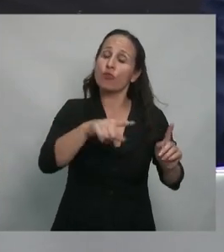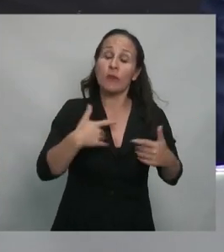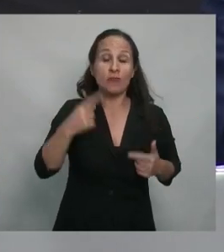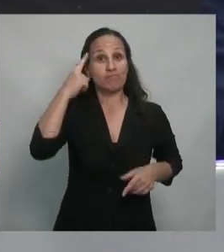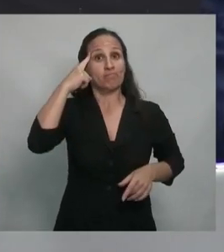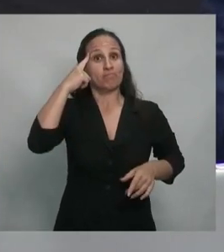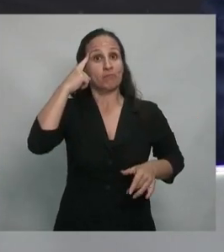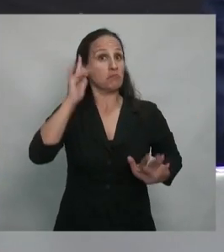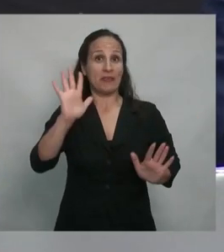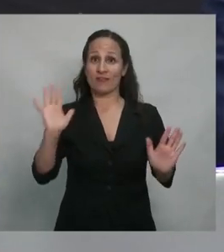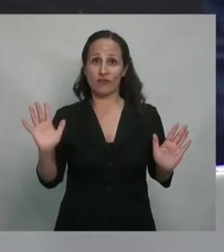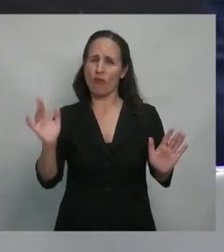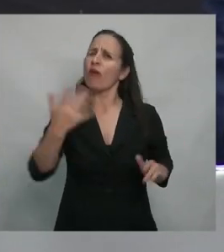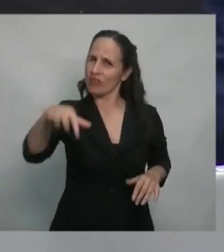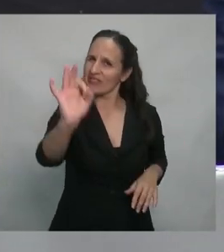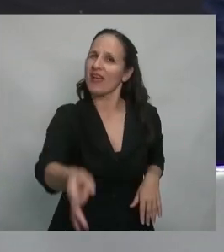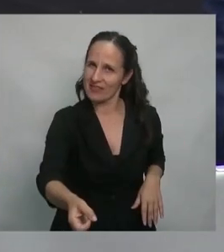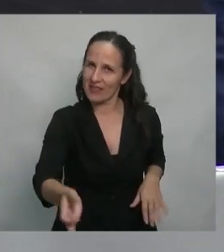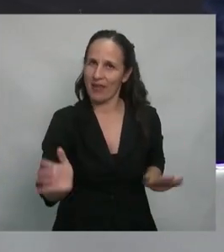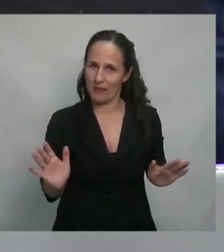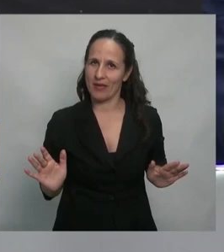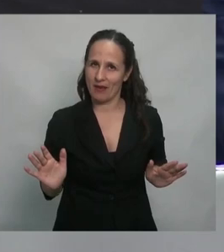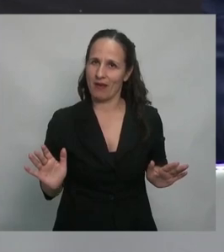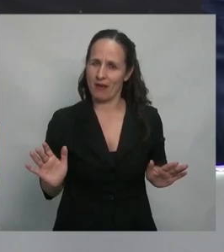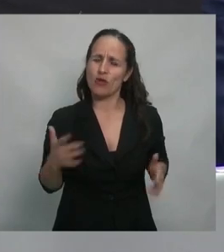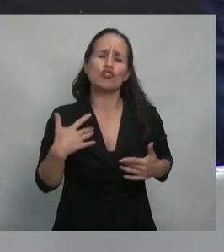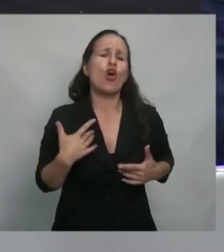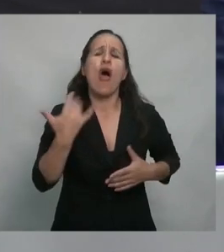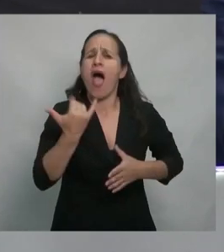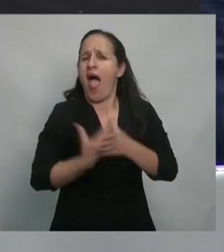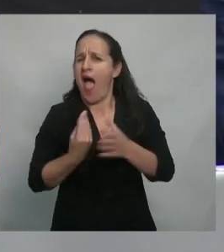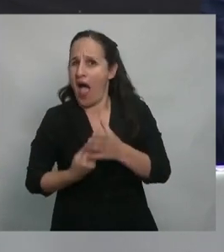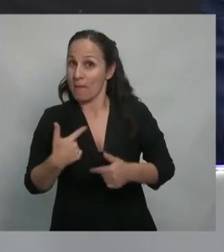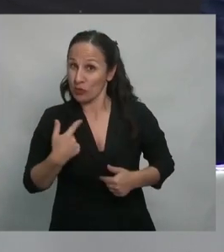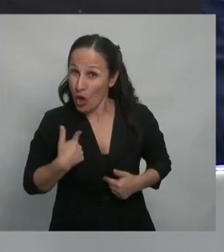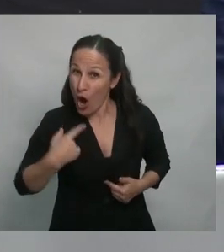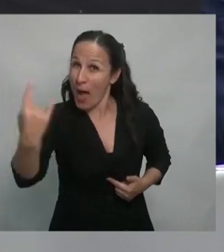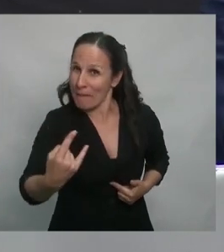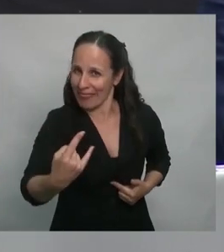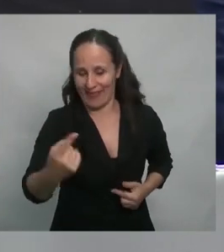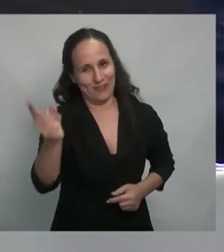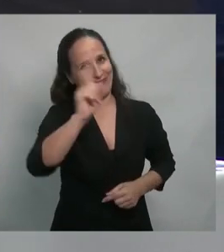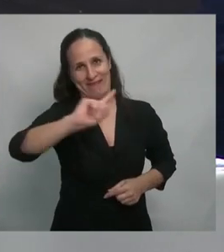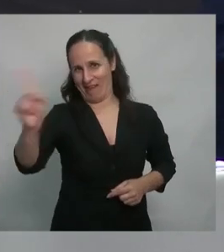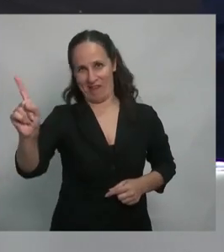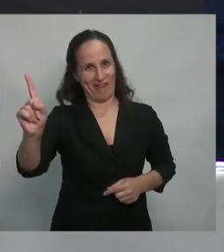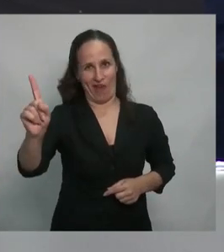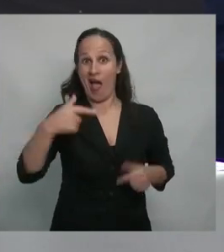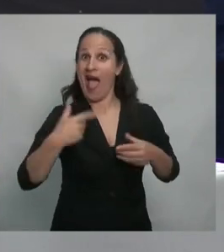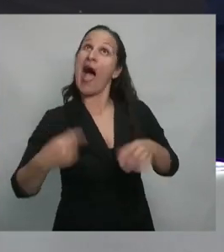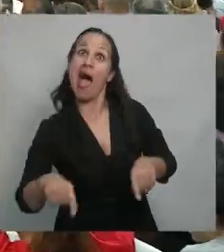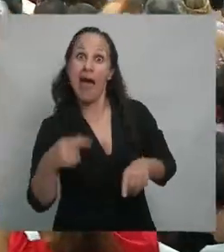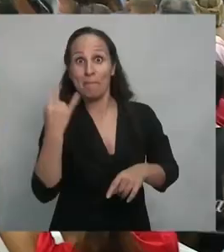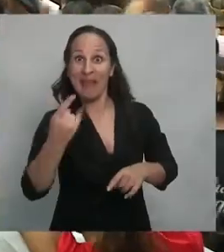y ya saben ustedes, podré tener muchos defectos, pero mentirosa no, y no pienso empezar